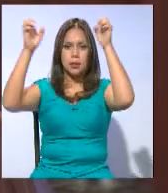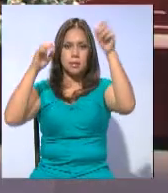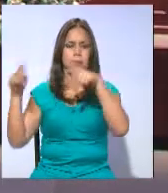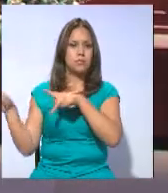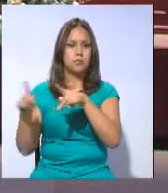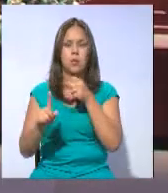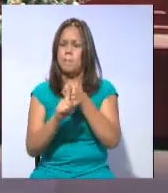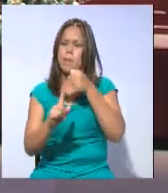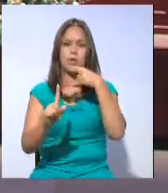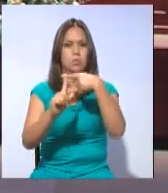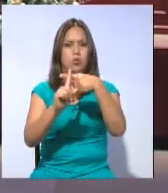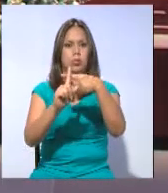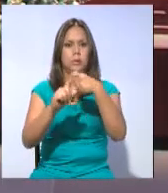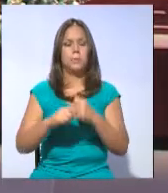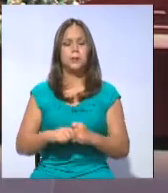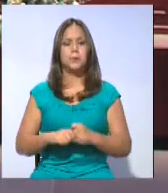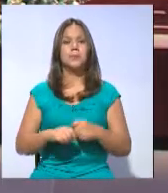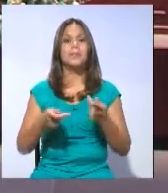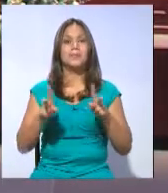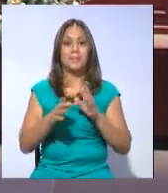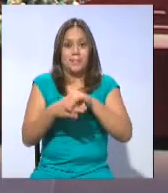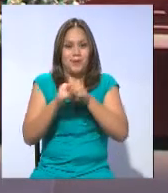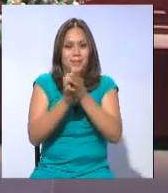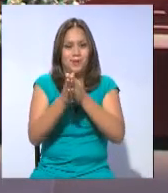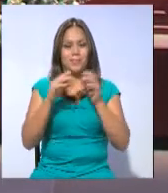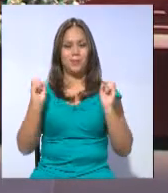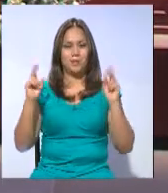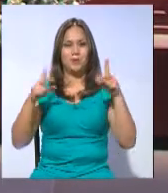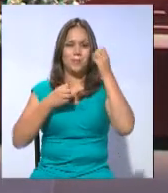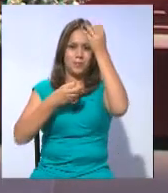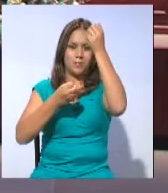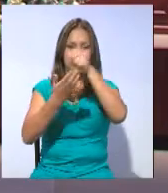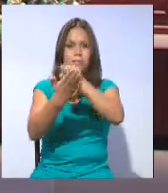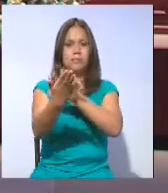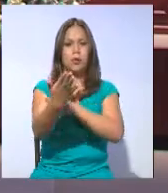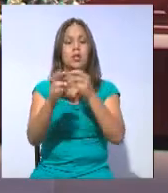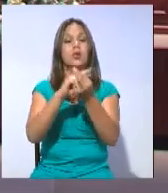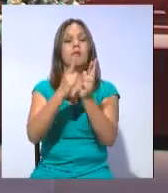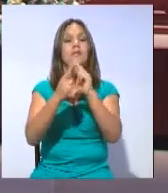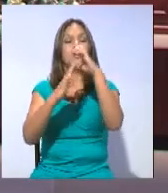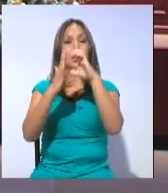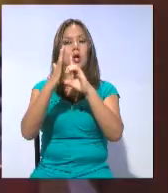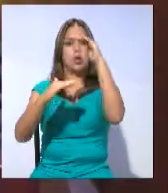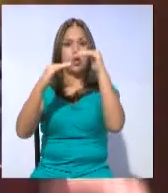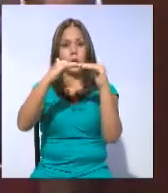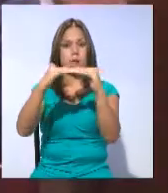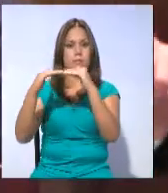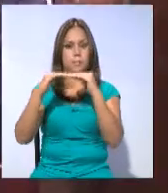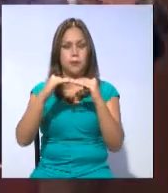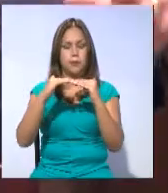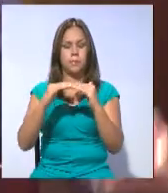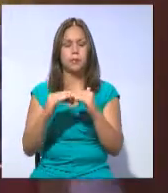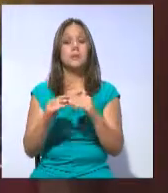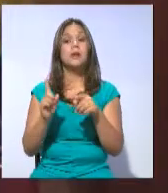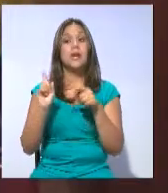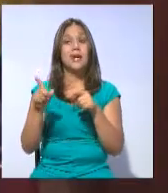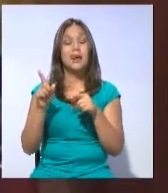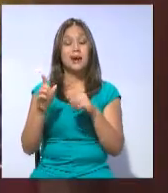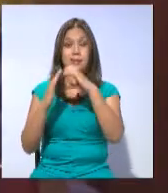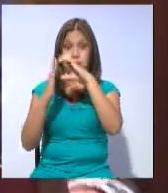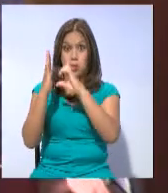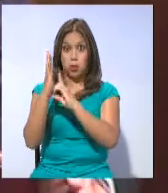impacta. Y aprovechó la oportunidad para comunicar sobre el proyecto de reformas al Código de la Democracia. ¿Y por qué en ese código